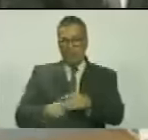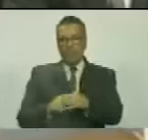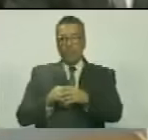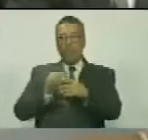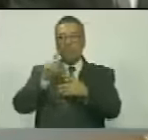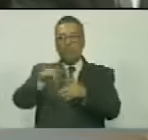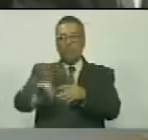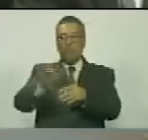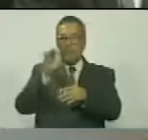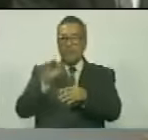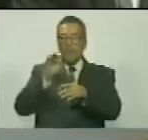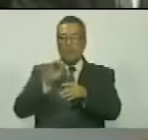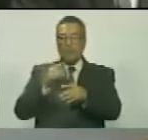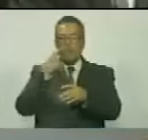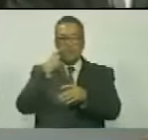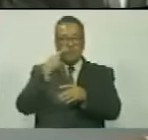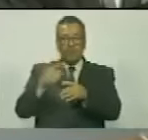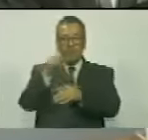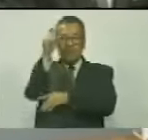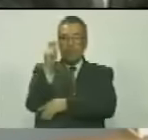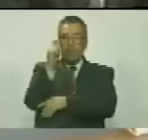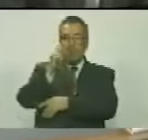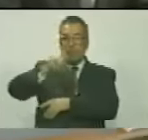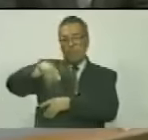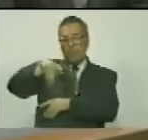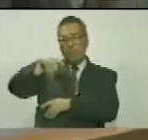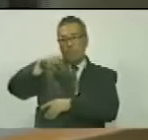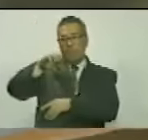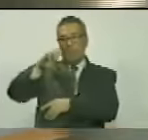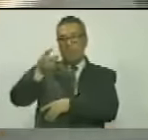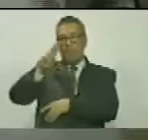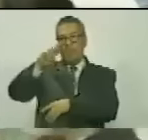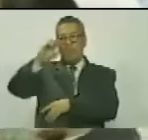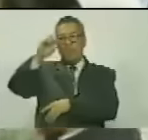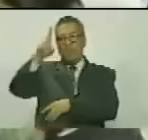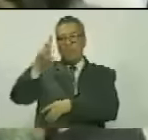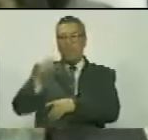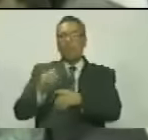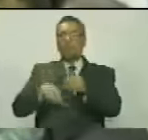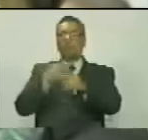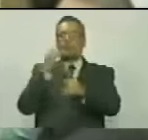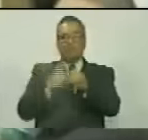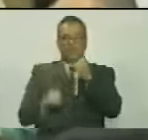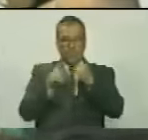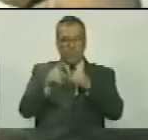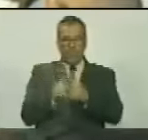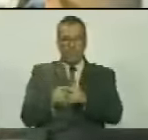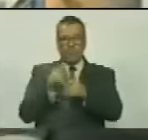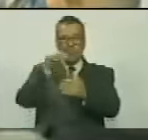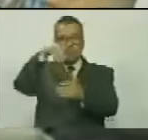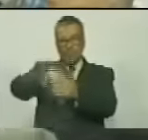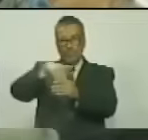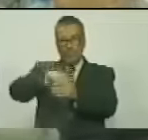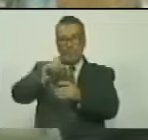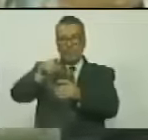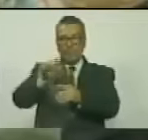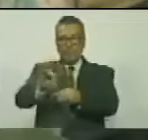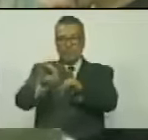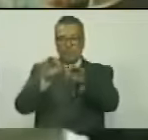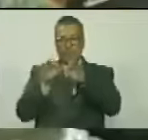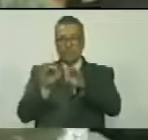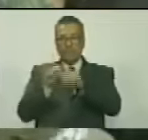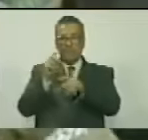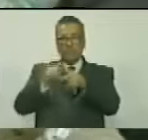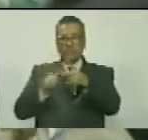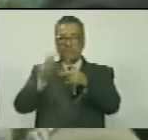resultando electo por mayoría evidente el diputado Pedro José Infante Aparicio. Y, finalmente, sometió a votación las propuestas